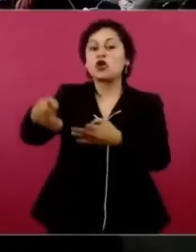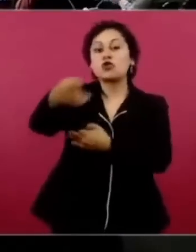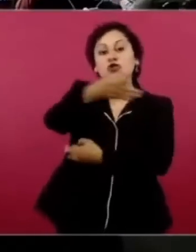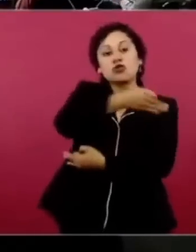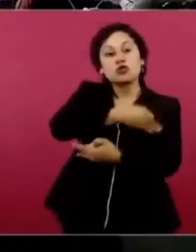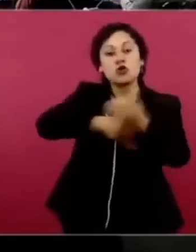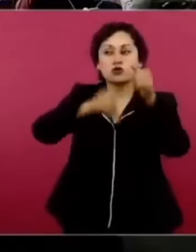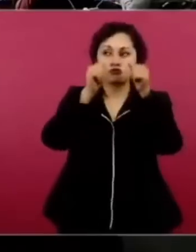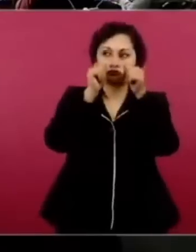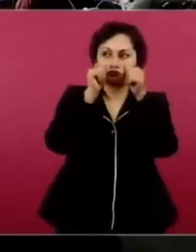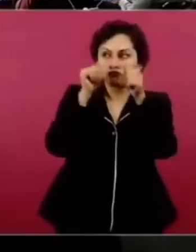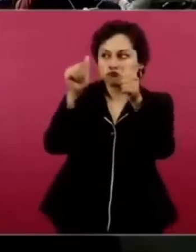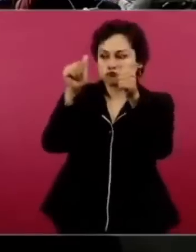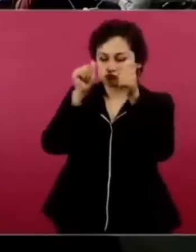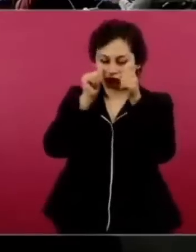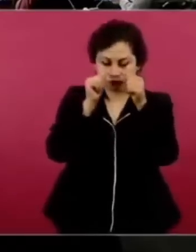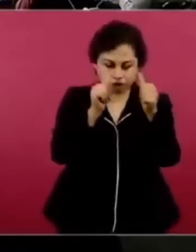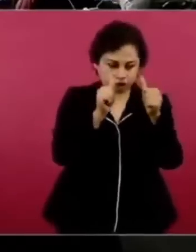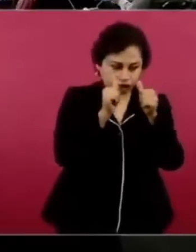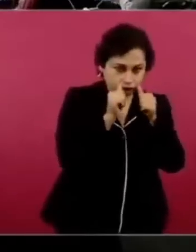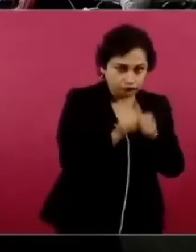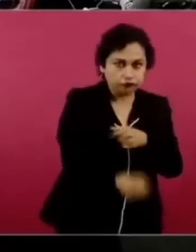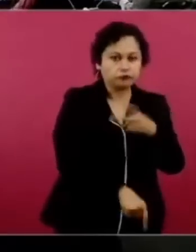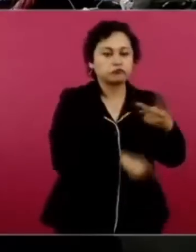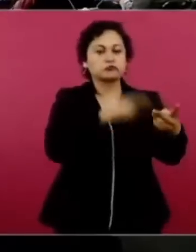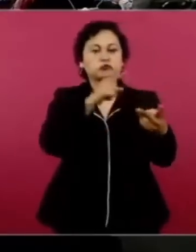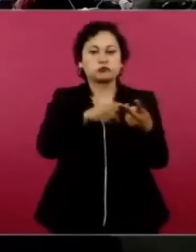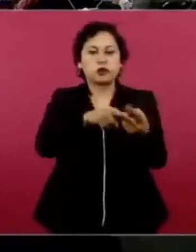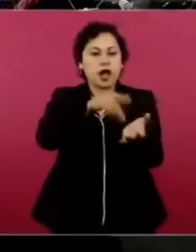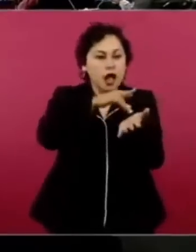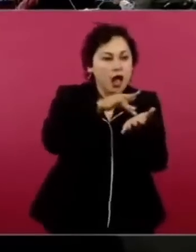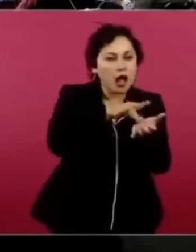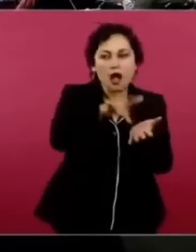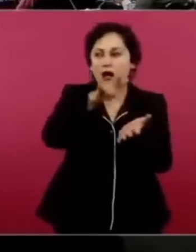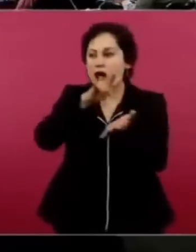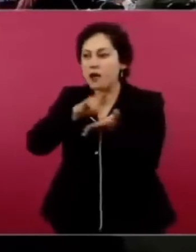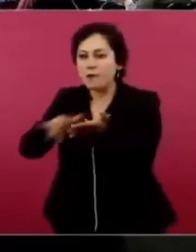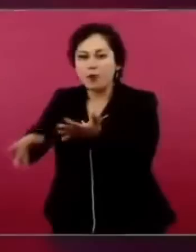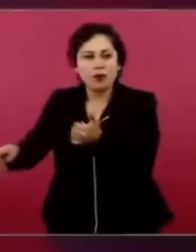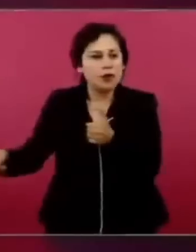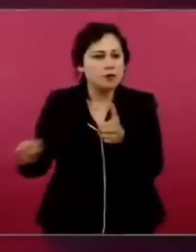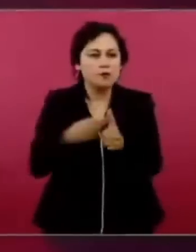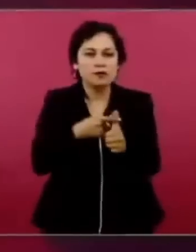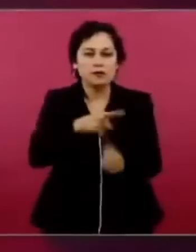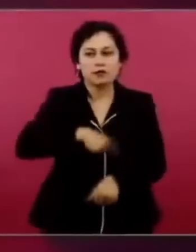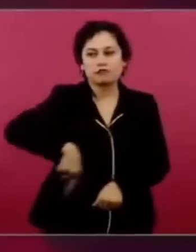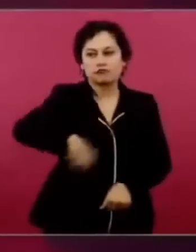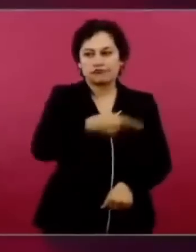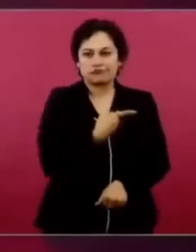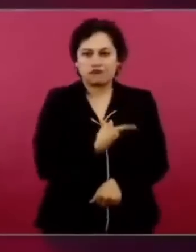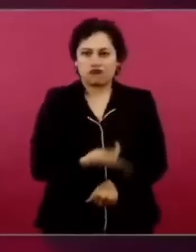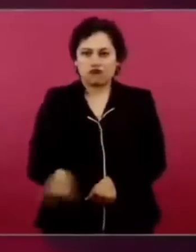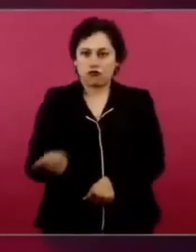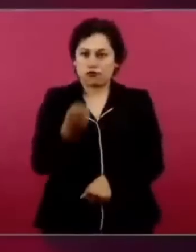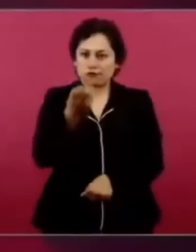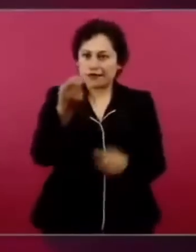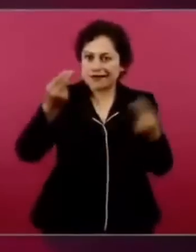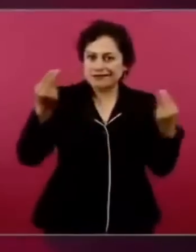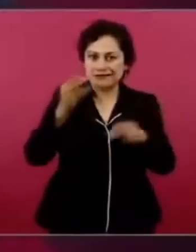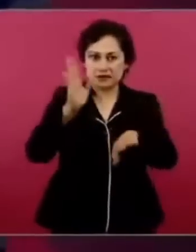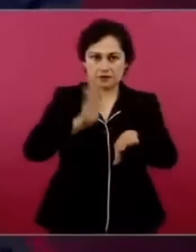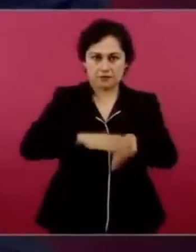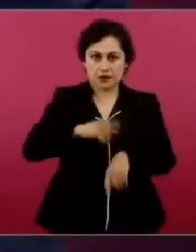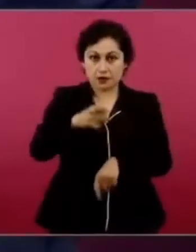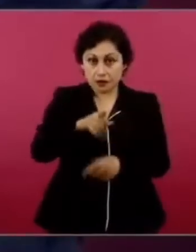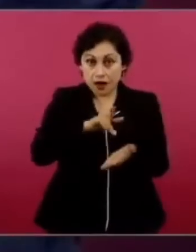preferencia a los pobres, a los que más lo necesitan. Y esto mismo ayuda